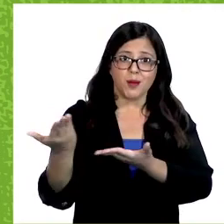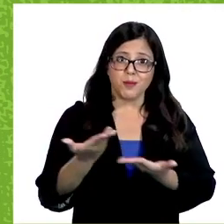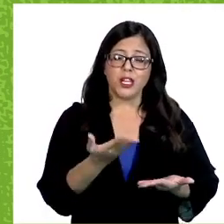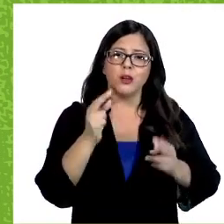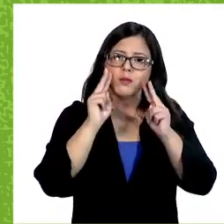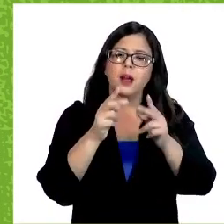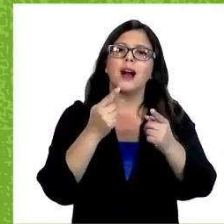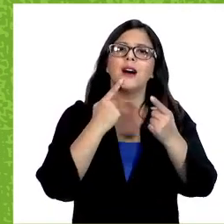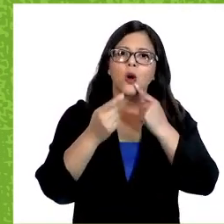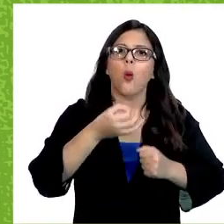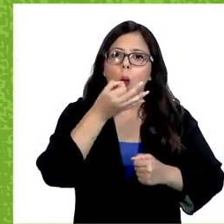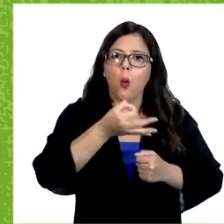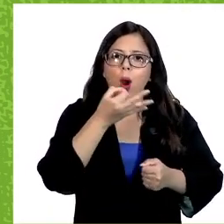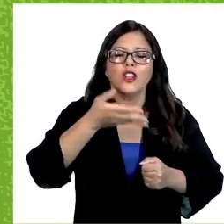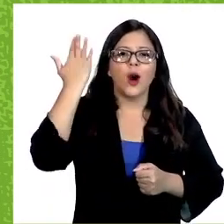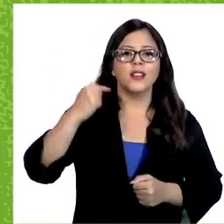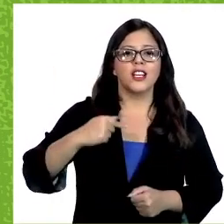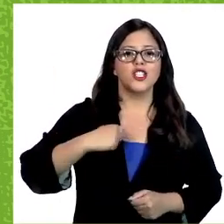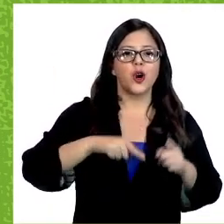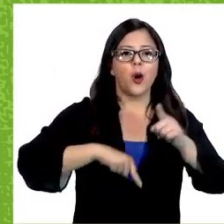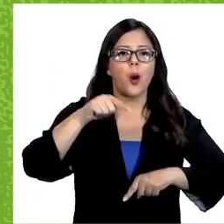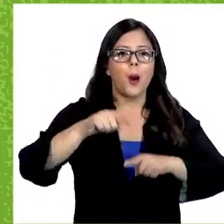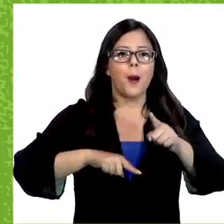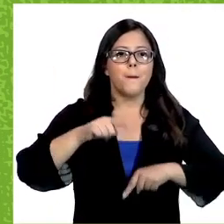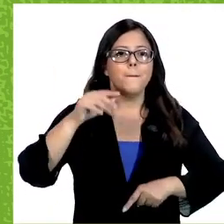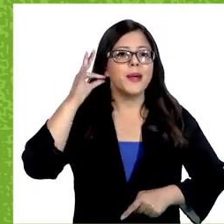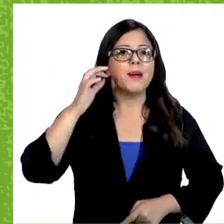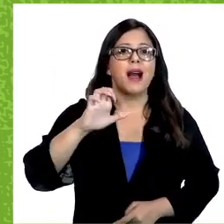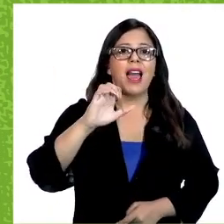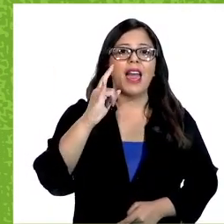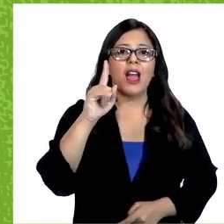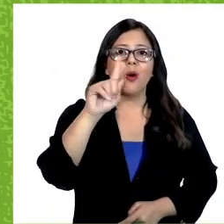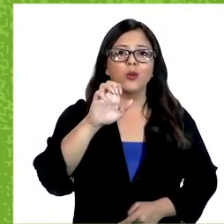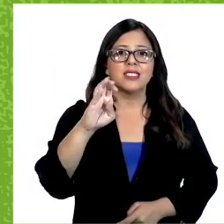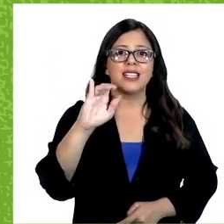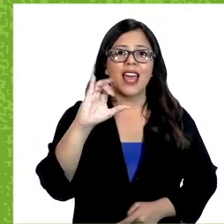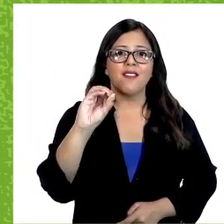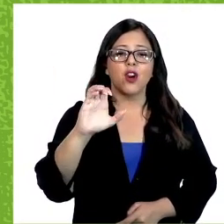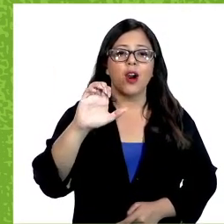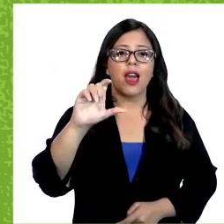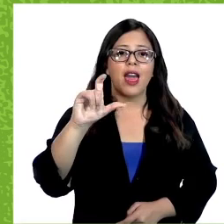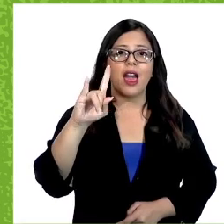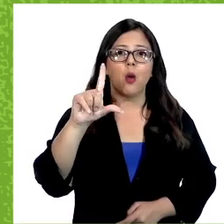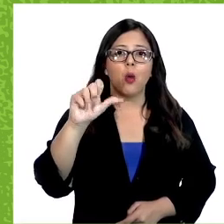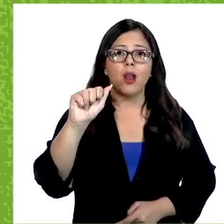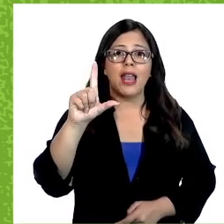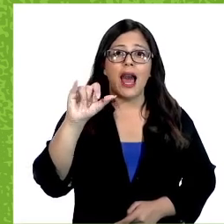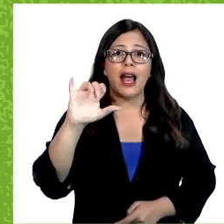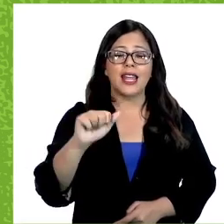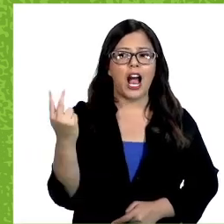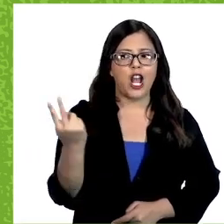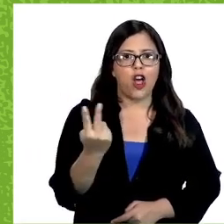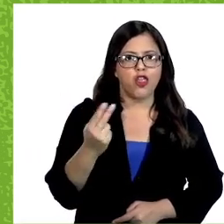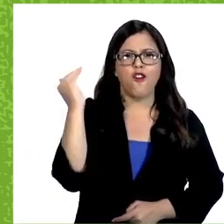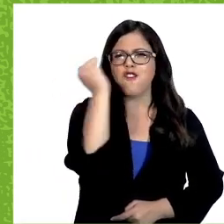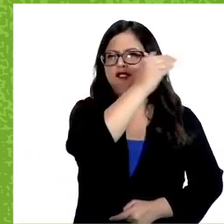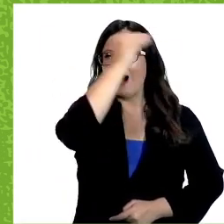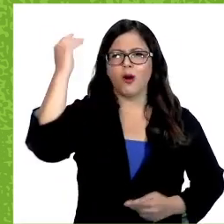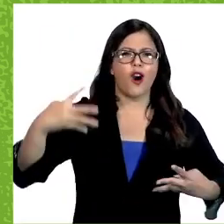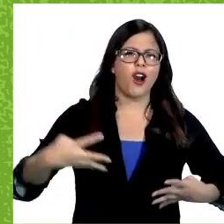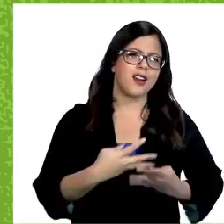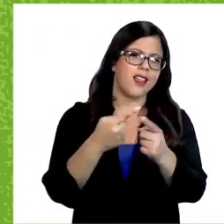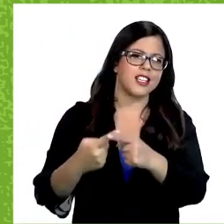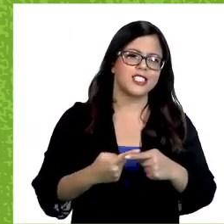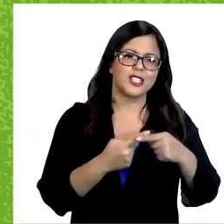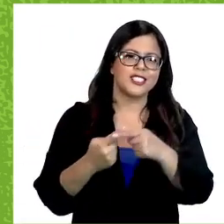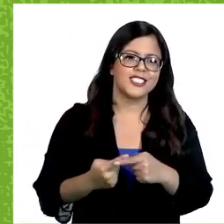invito a ver el cuento anterior. Soy prima de Eusebio y Eulalia, ese par de cachorros adolescentes que se han hecho tan